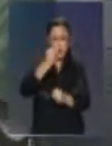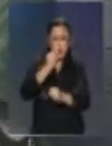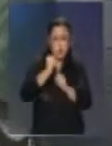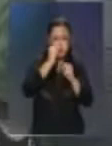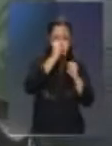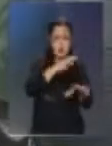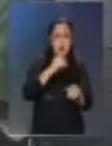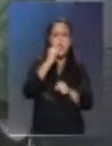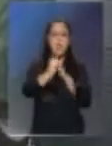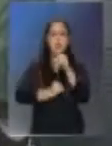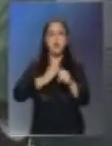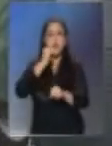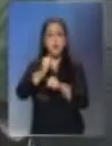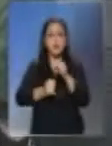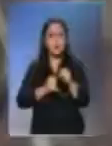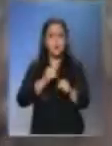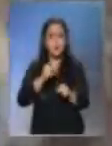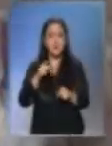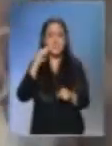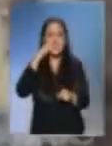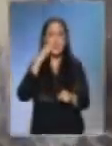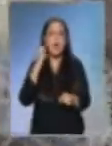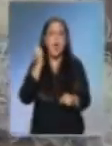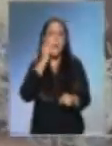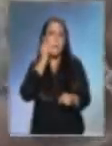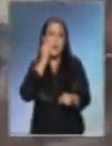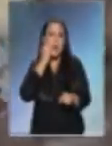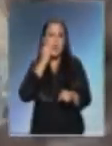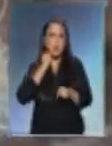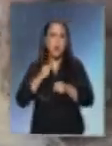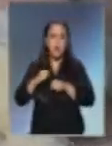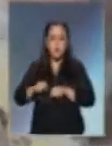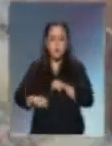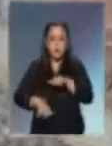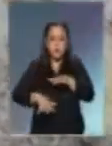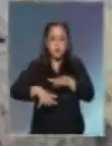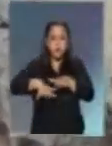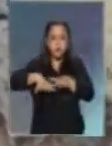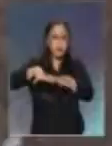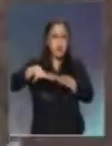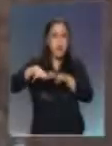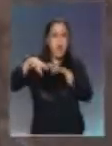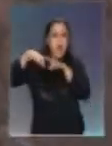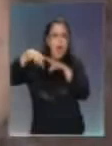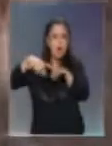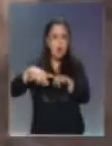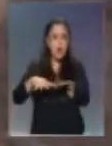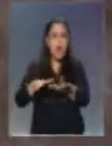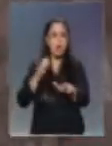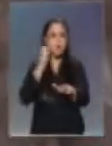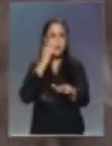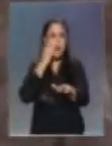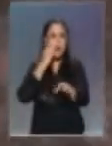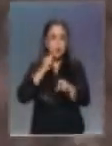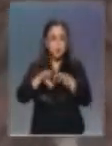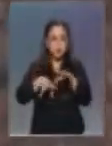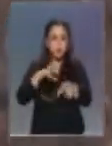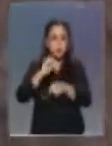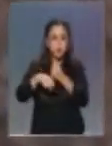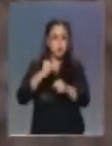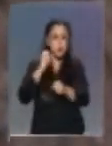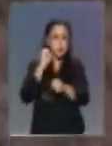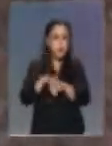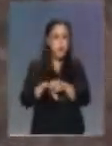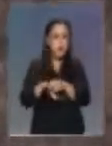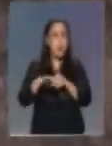los plásticos flotantes de nuestro mar. Ha llegado científicos cuando nosotros los mostramos y te dicen, ah,